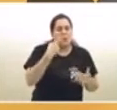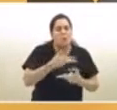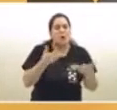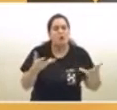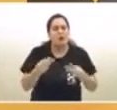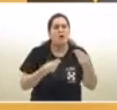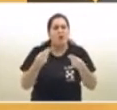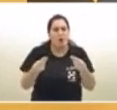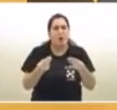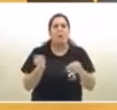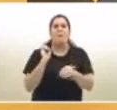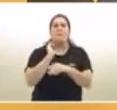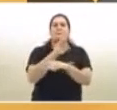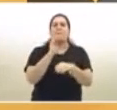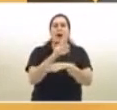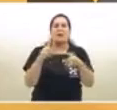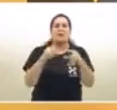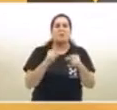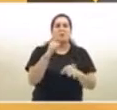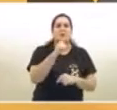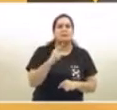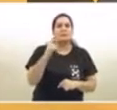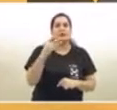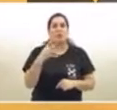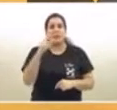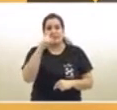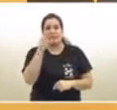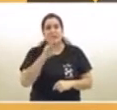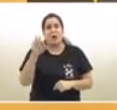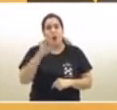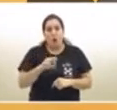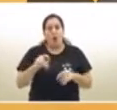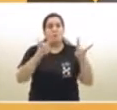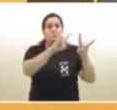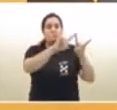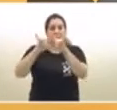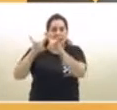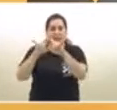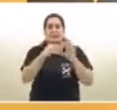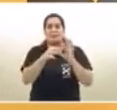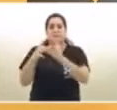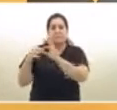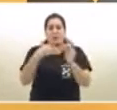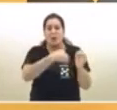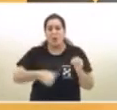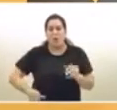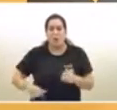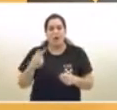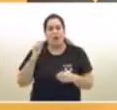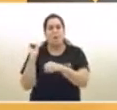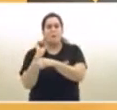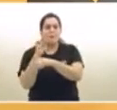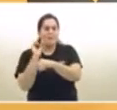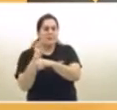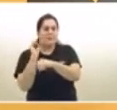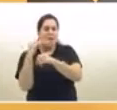del gobierno de la ciudad, en la sección trámites a distancia, para, vamos a tener un equipo que evalúe una por una a ver si estas propuestas